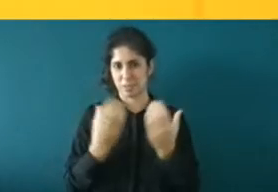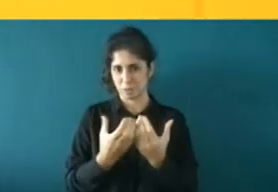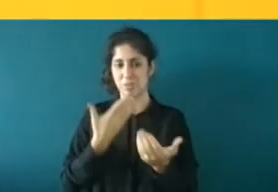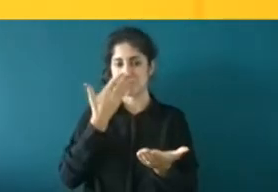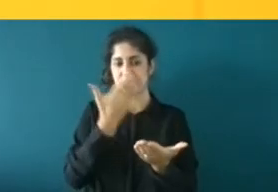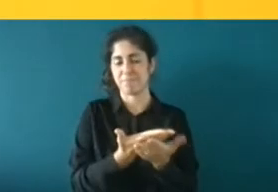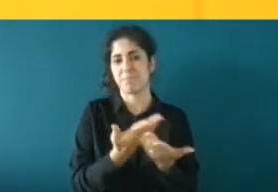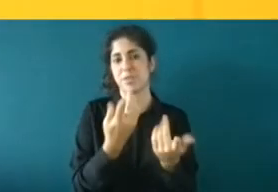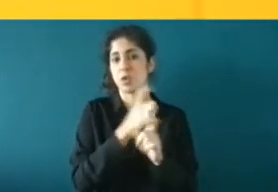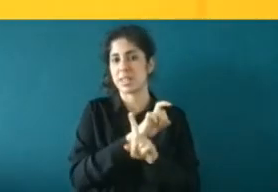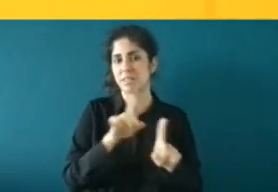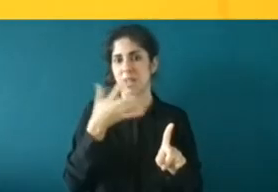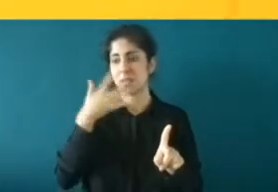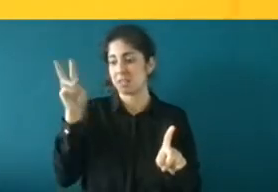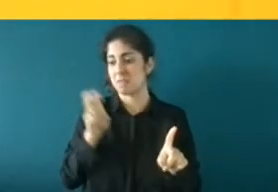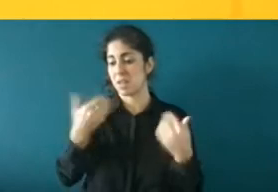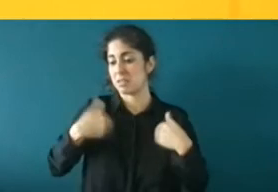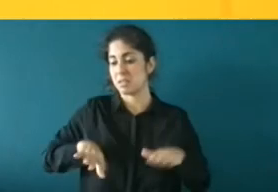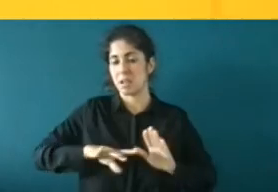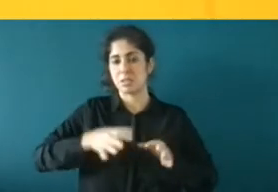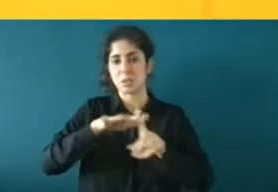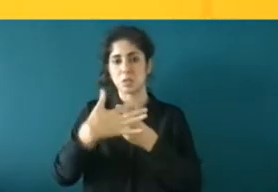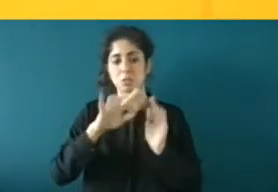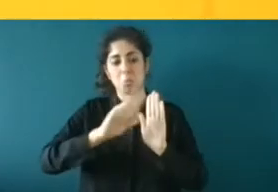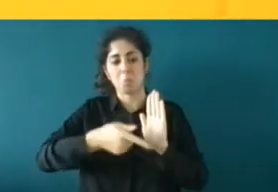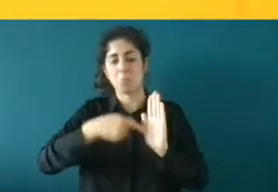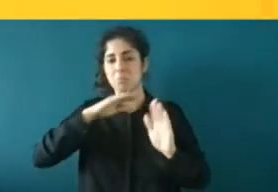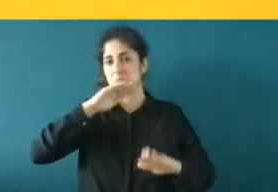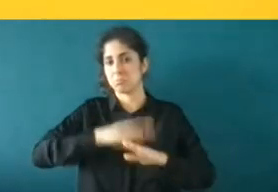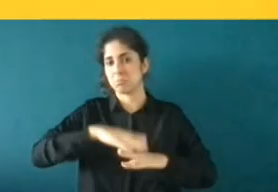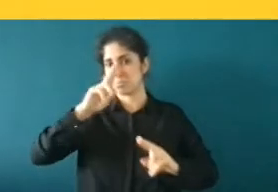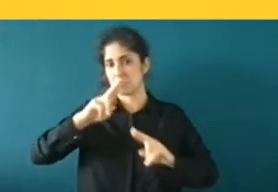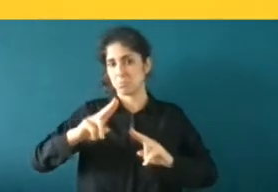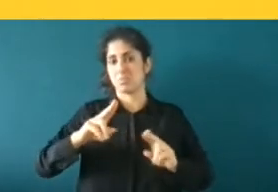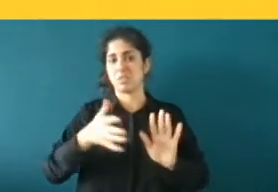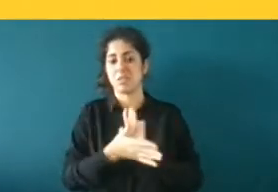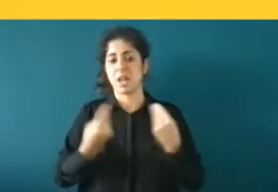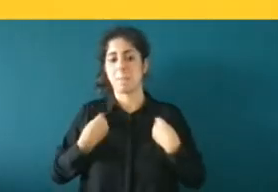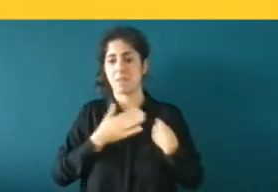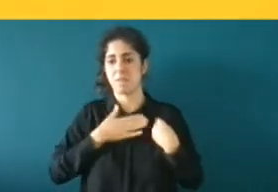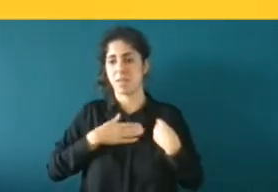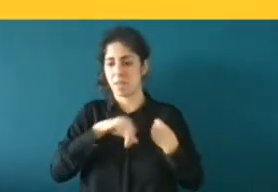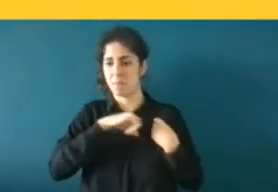y no tendría que contarle su vida privada a ninguna institución y esto es también una realidad.